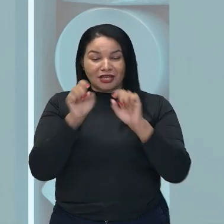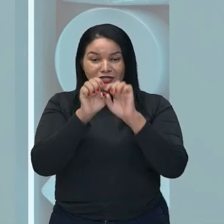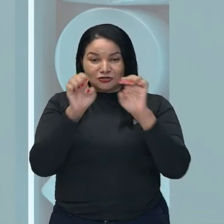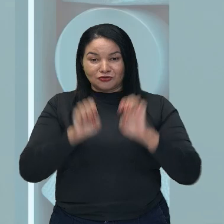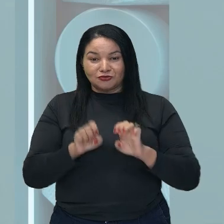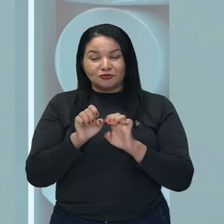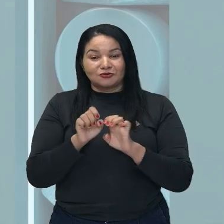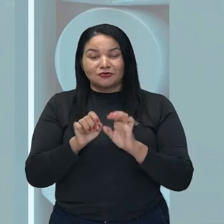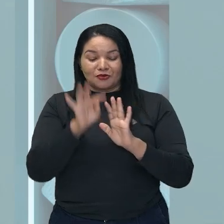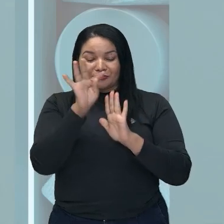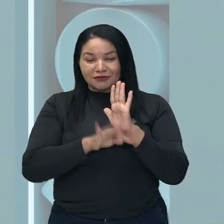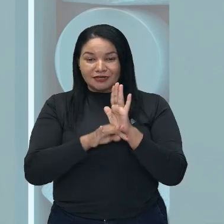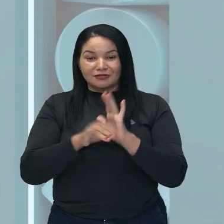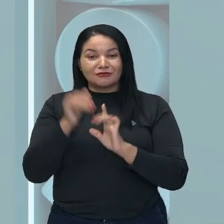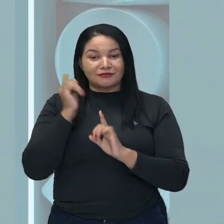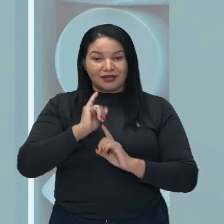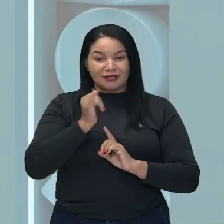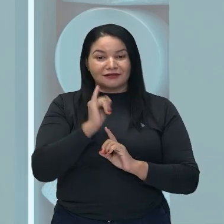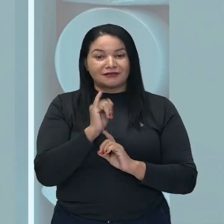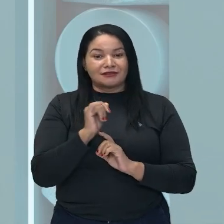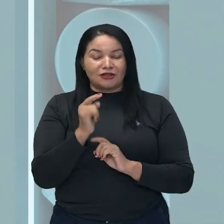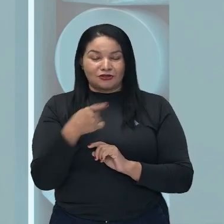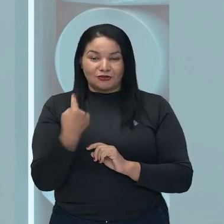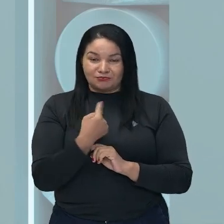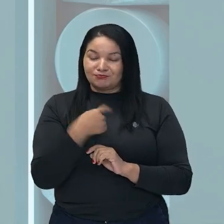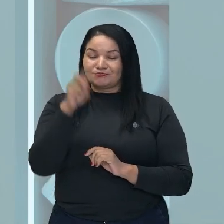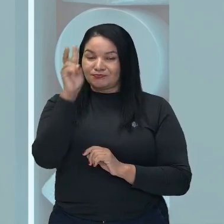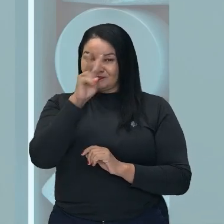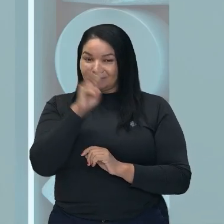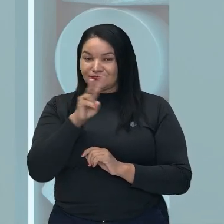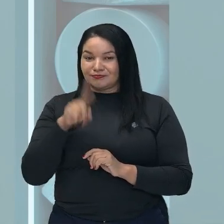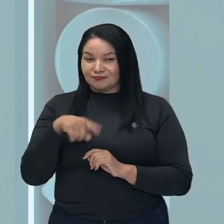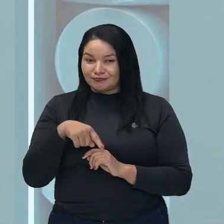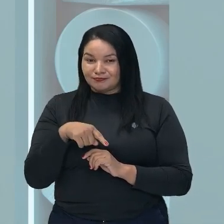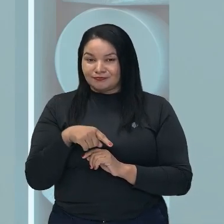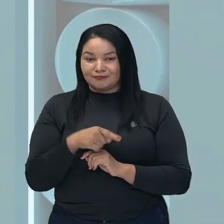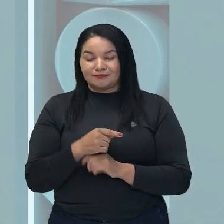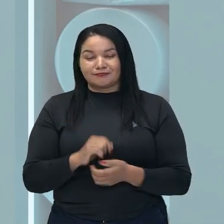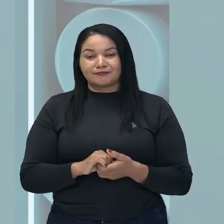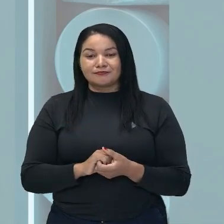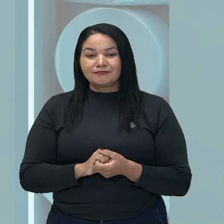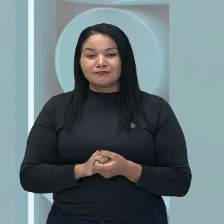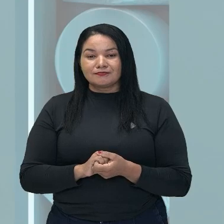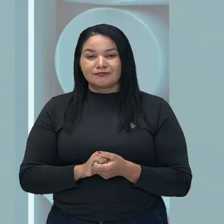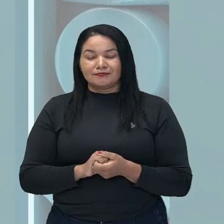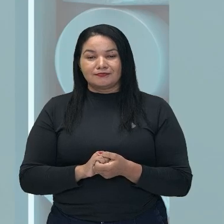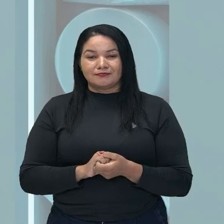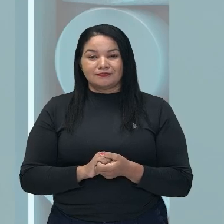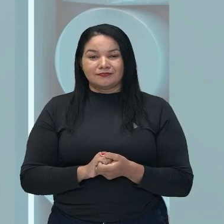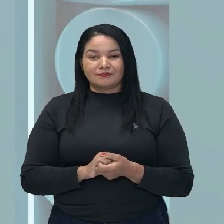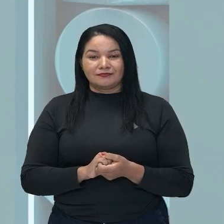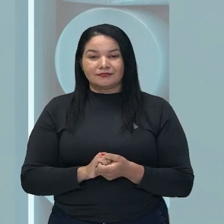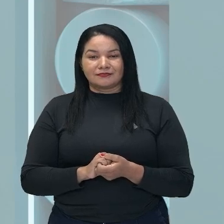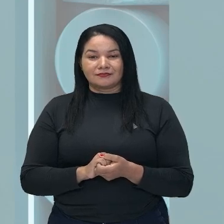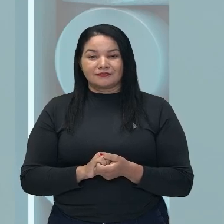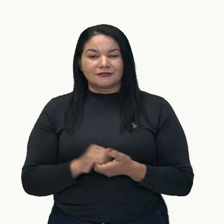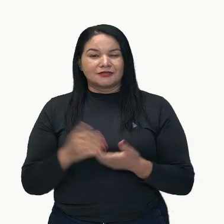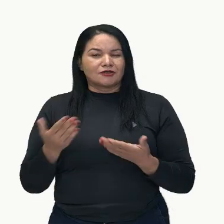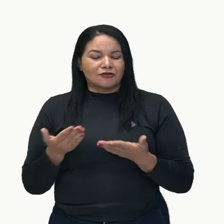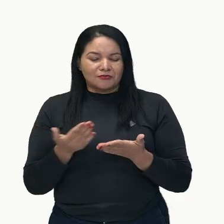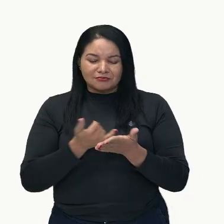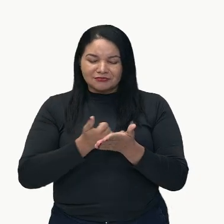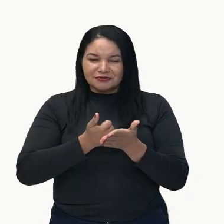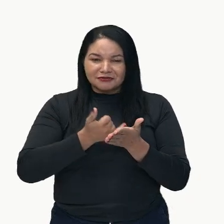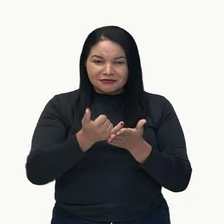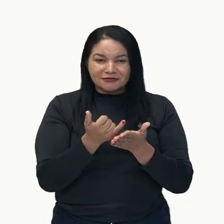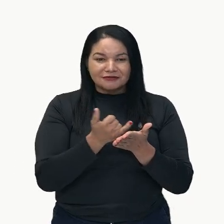narrativo de nuestra historia en cuestión de las aventuras de Alicia. Entonces, ¿cuál es la introducción